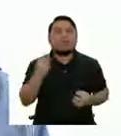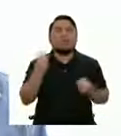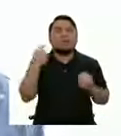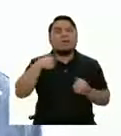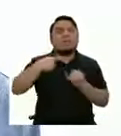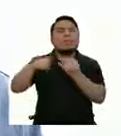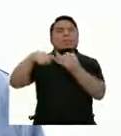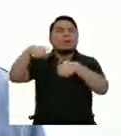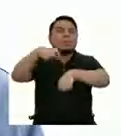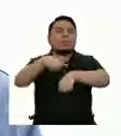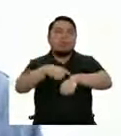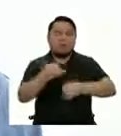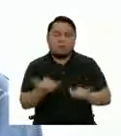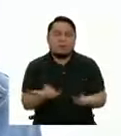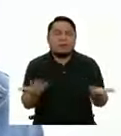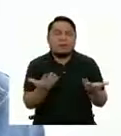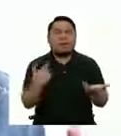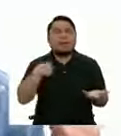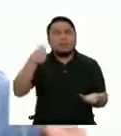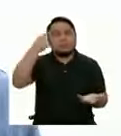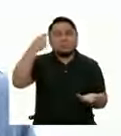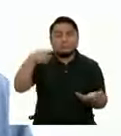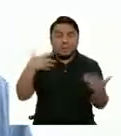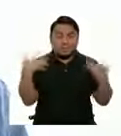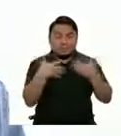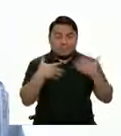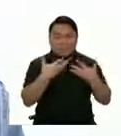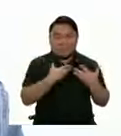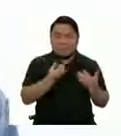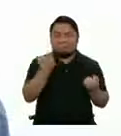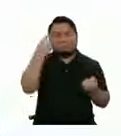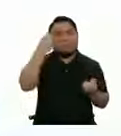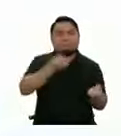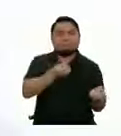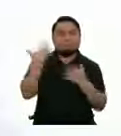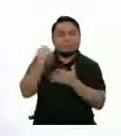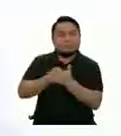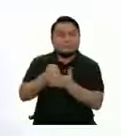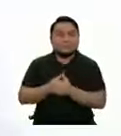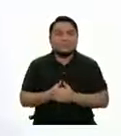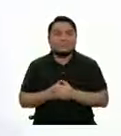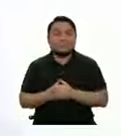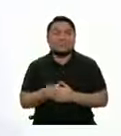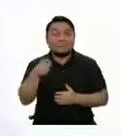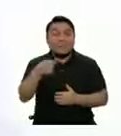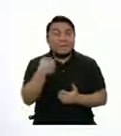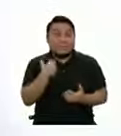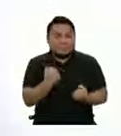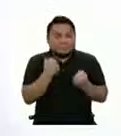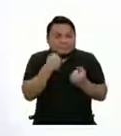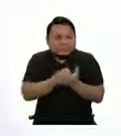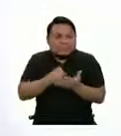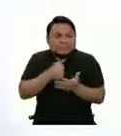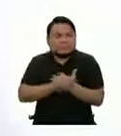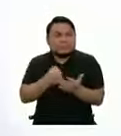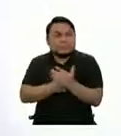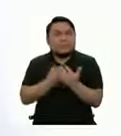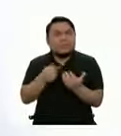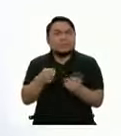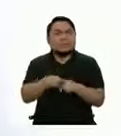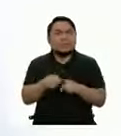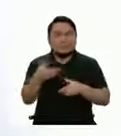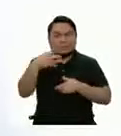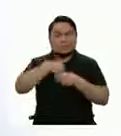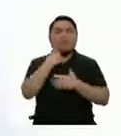circunstancias actuales Dejando de lado el temor por lo desconocido El coraje también Devuelve la